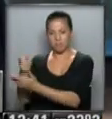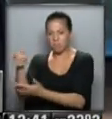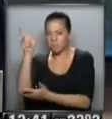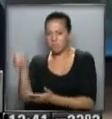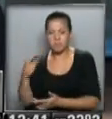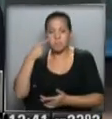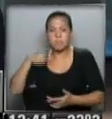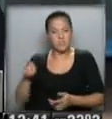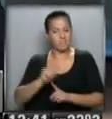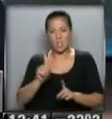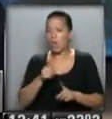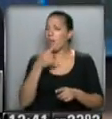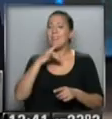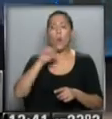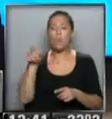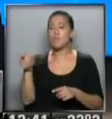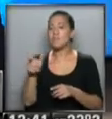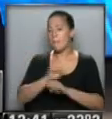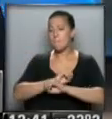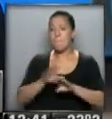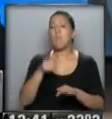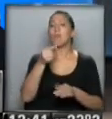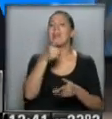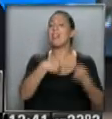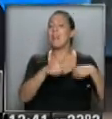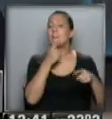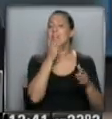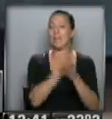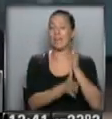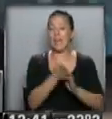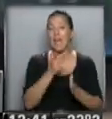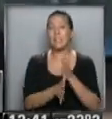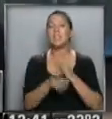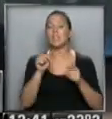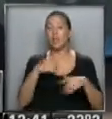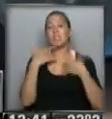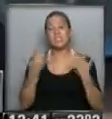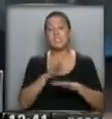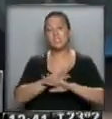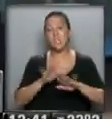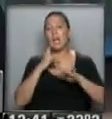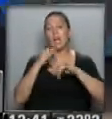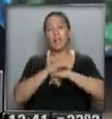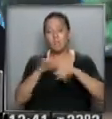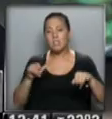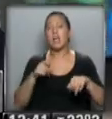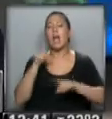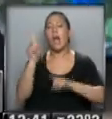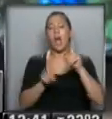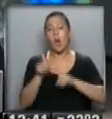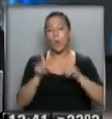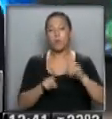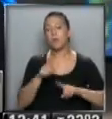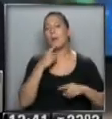servir a la sociedad y hacer los trámites totalmente gratuitos. Hemos lanzado una campaña en ese sentido y vamos a incluso flexibilizar algunas cuestiones